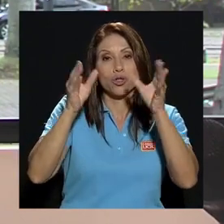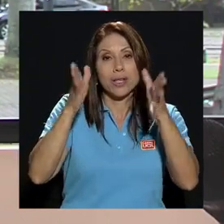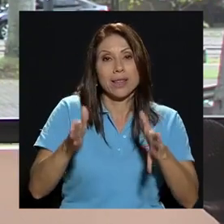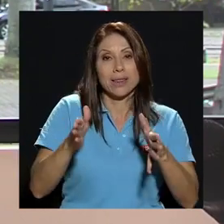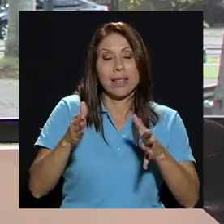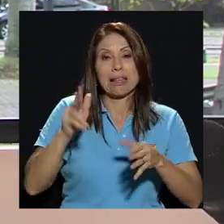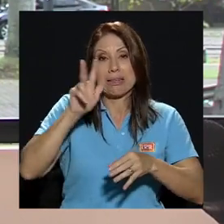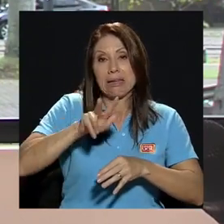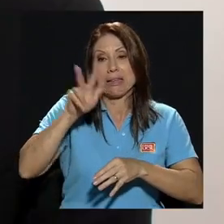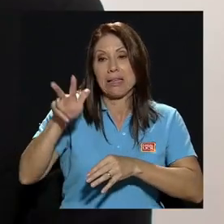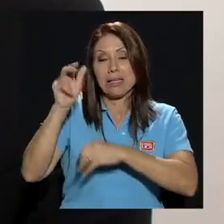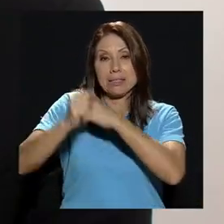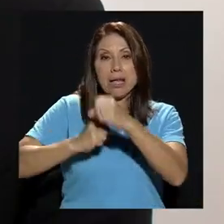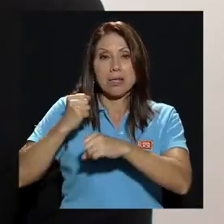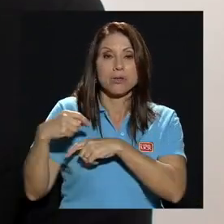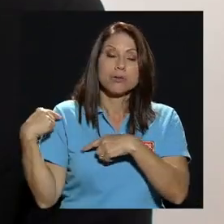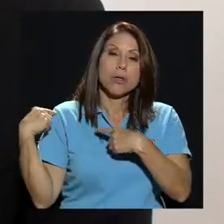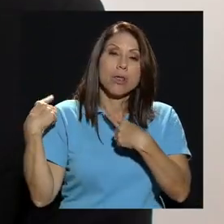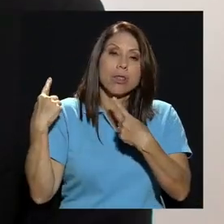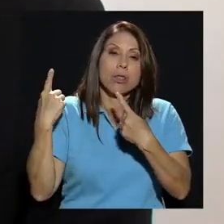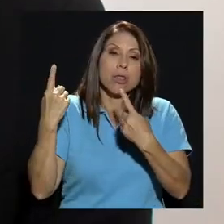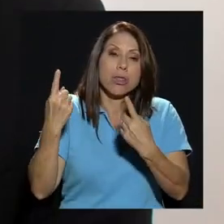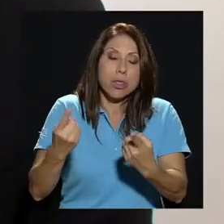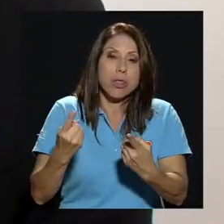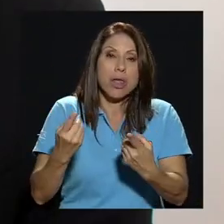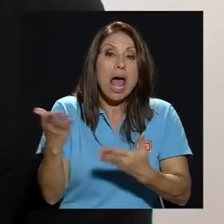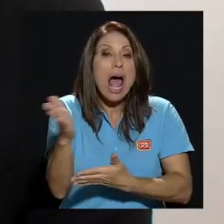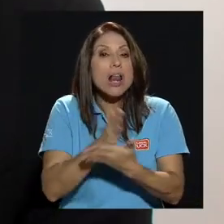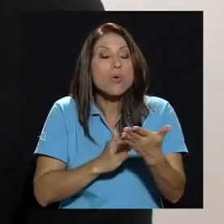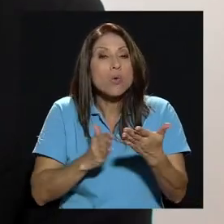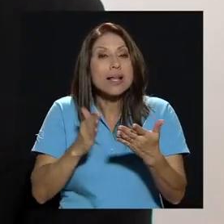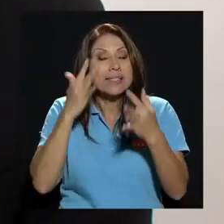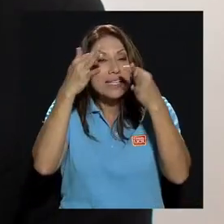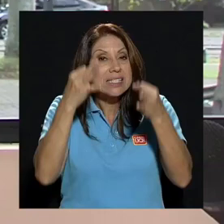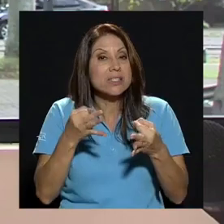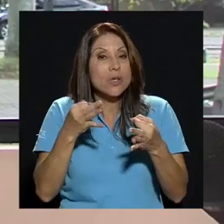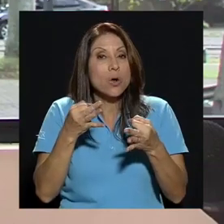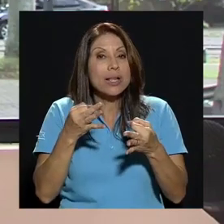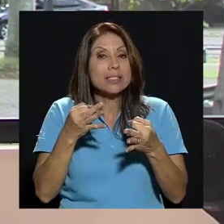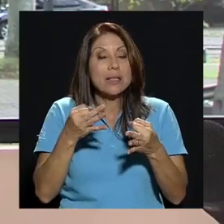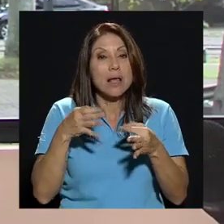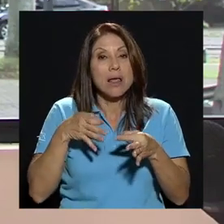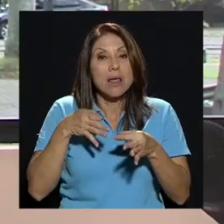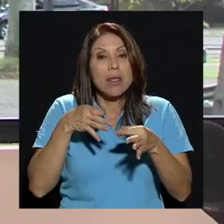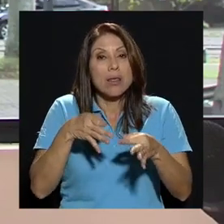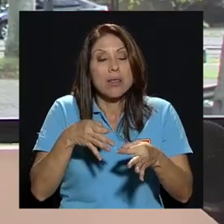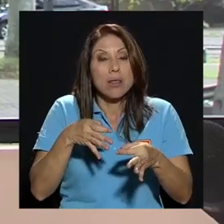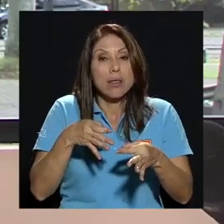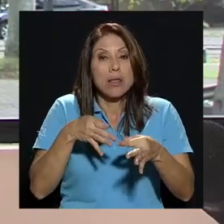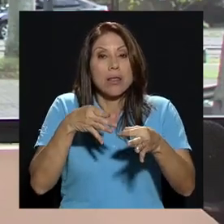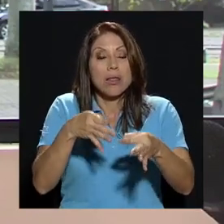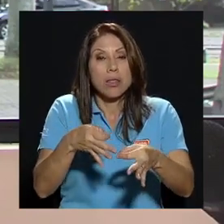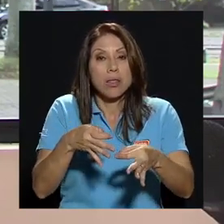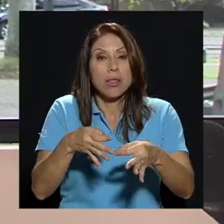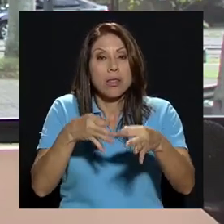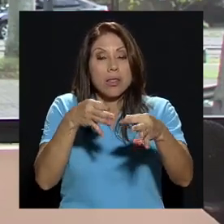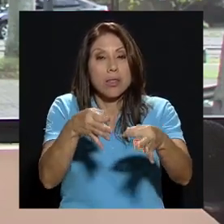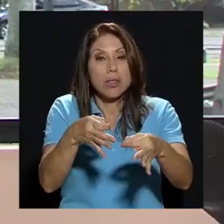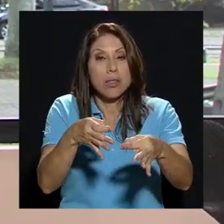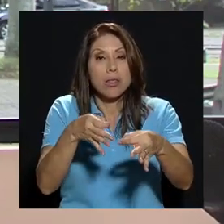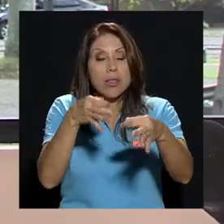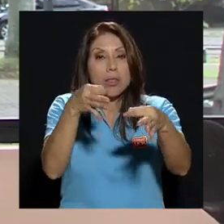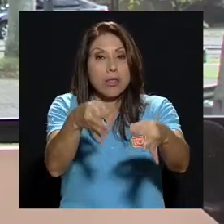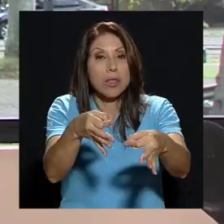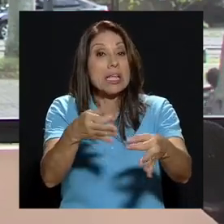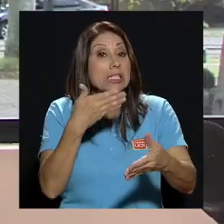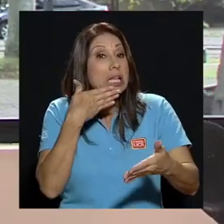decisiones que se han pospuesto que sería bueno ante otros retos que se van presentando un nuevo